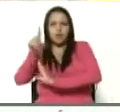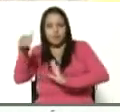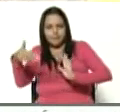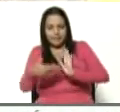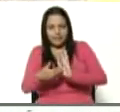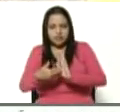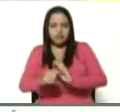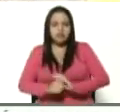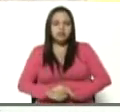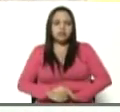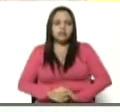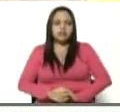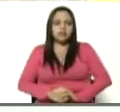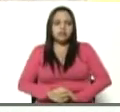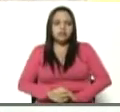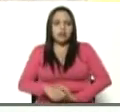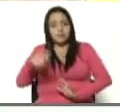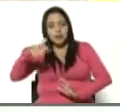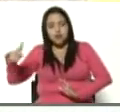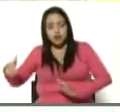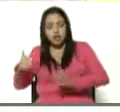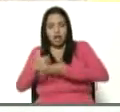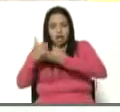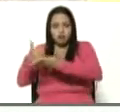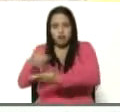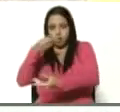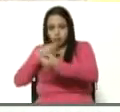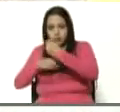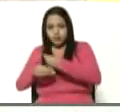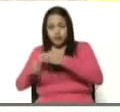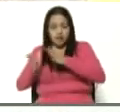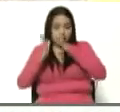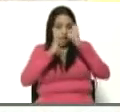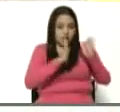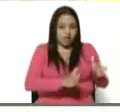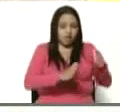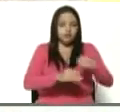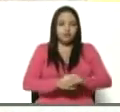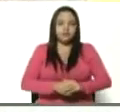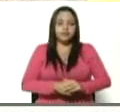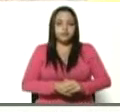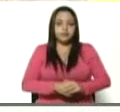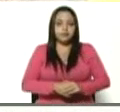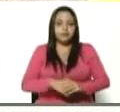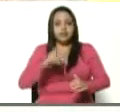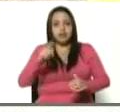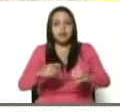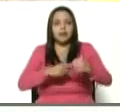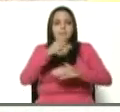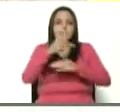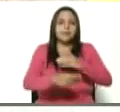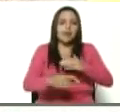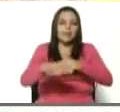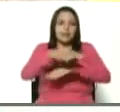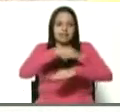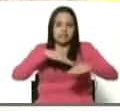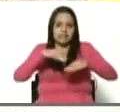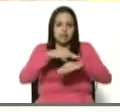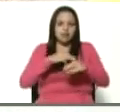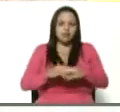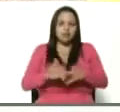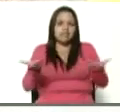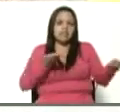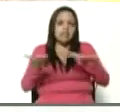beneficiarios. Está el programa del Ministerio del Poder Popular para